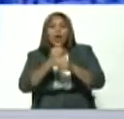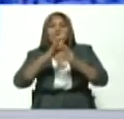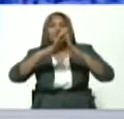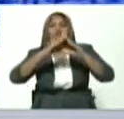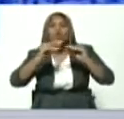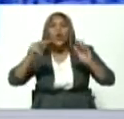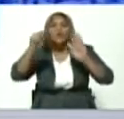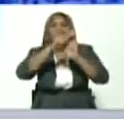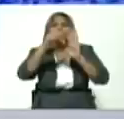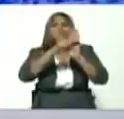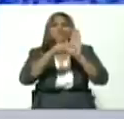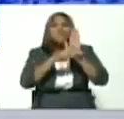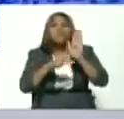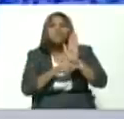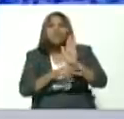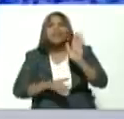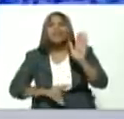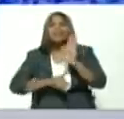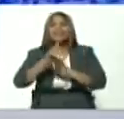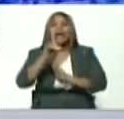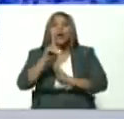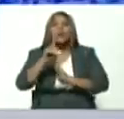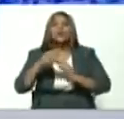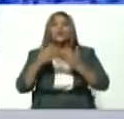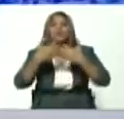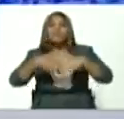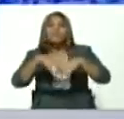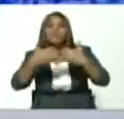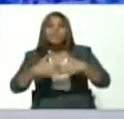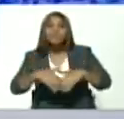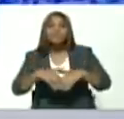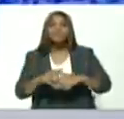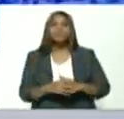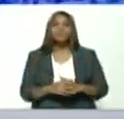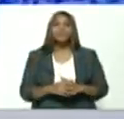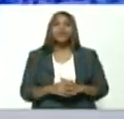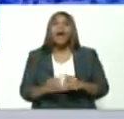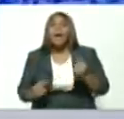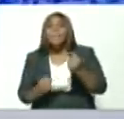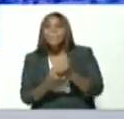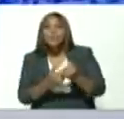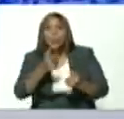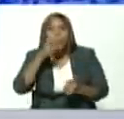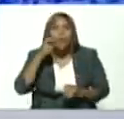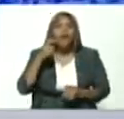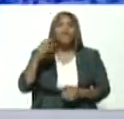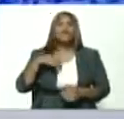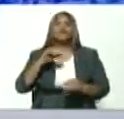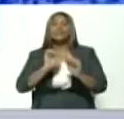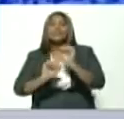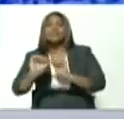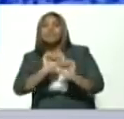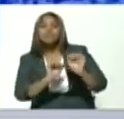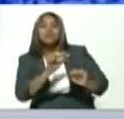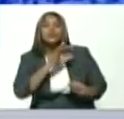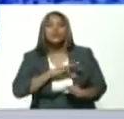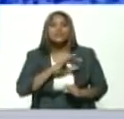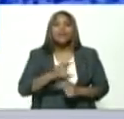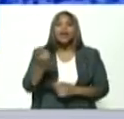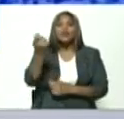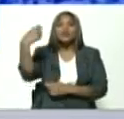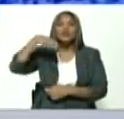los temas del desarrollo productivo, de las garantías sociales, de la seguridad social, del salario.